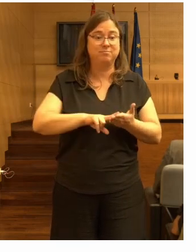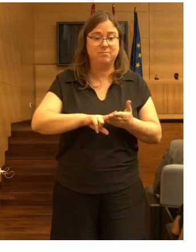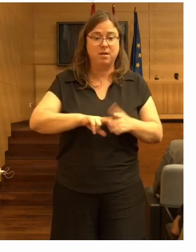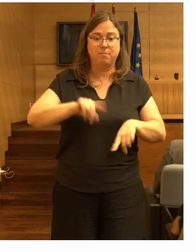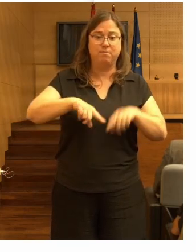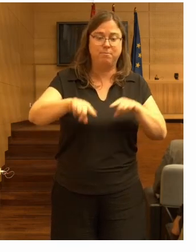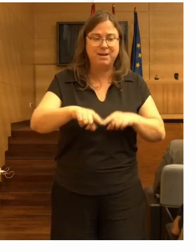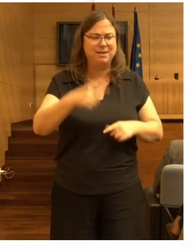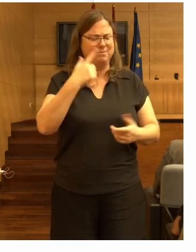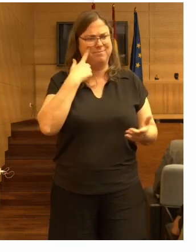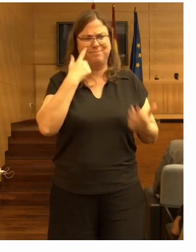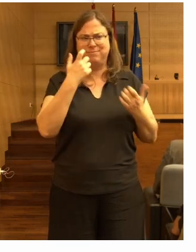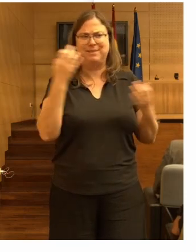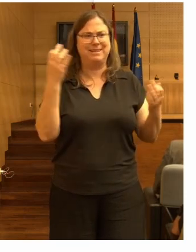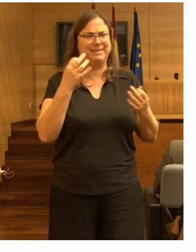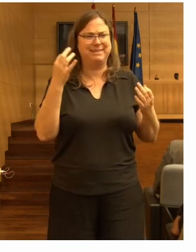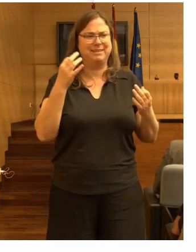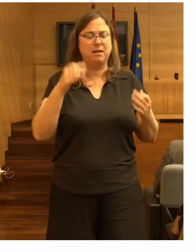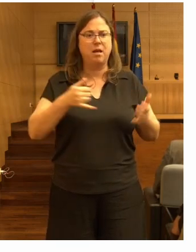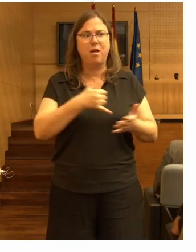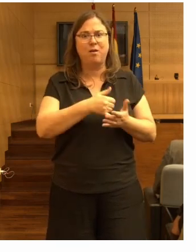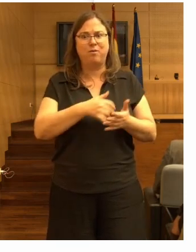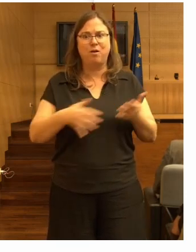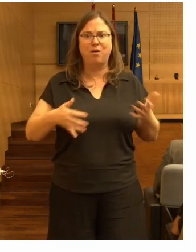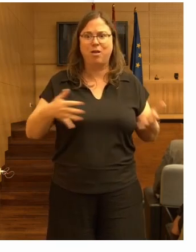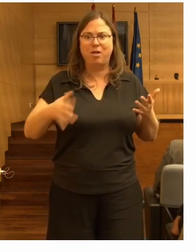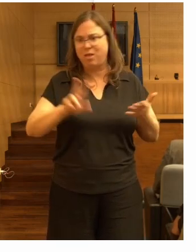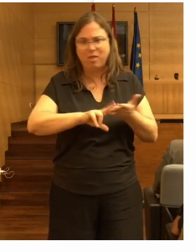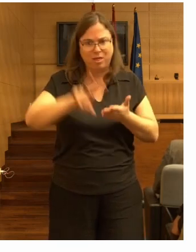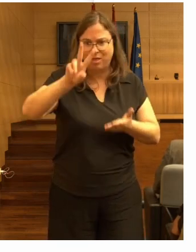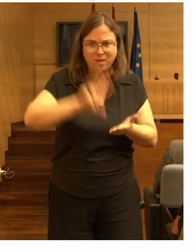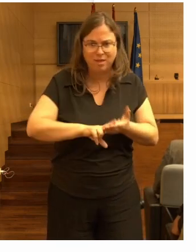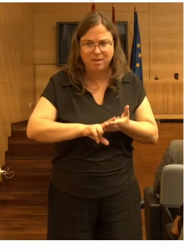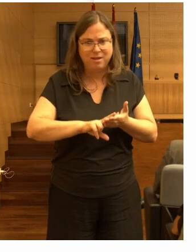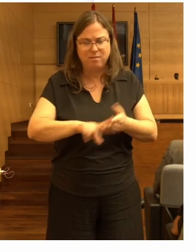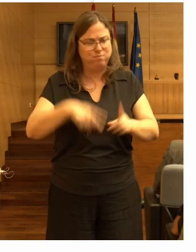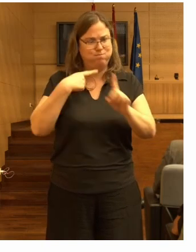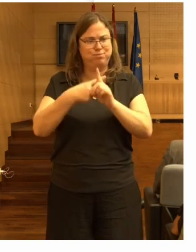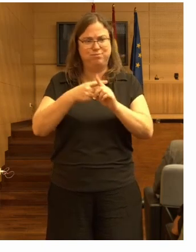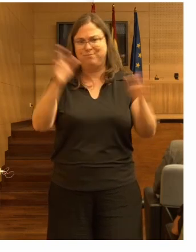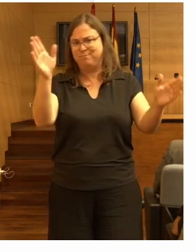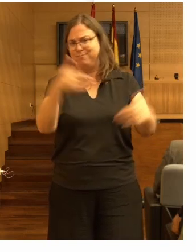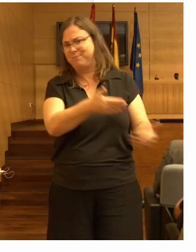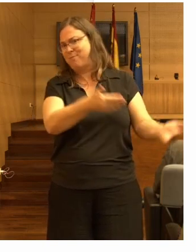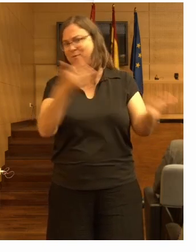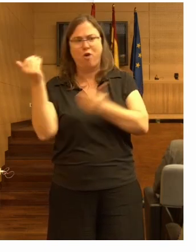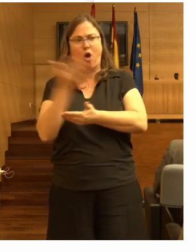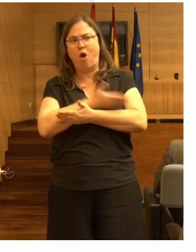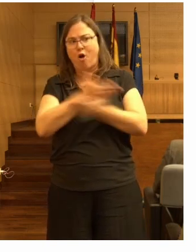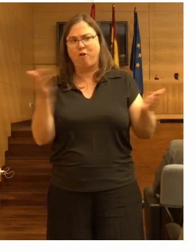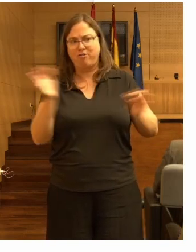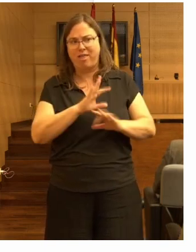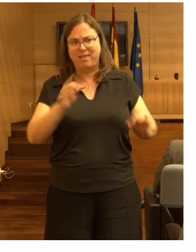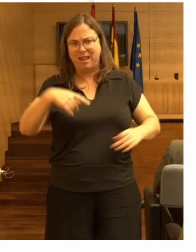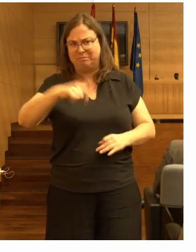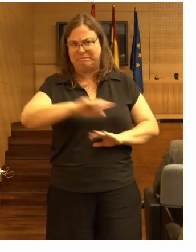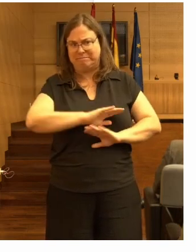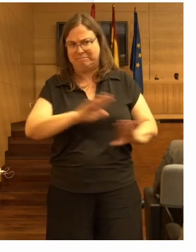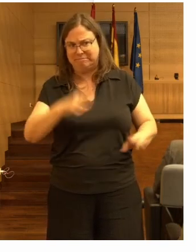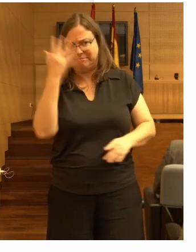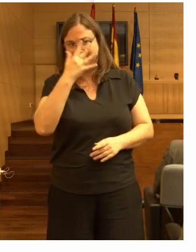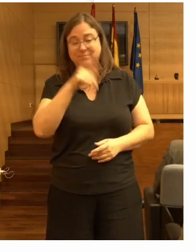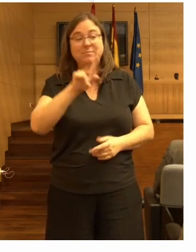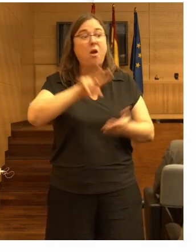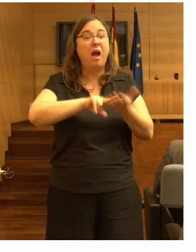un signo enorme de debilidad y de fragilidad y ya se le retiró la confianza como presidente o sea